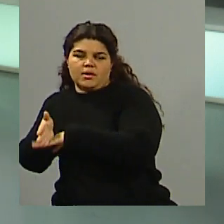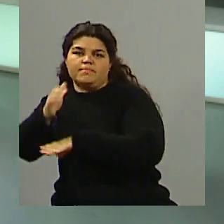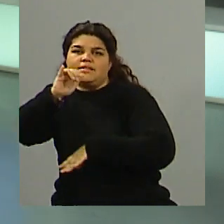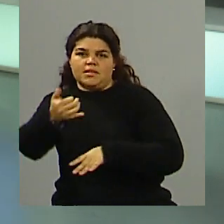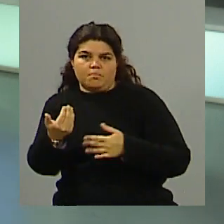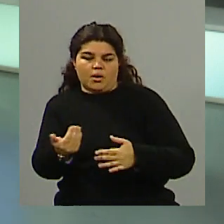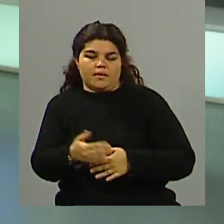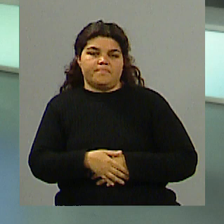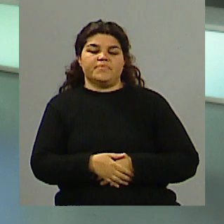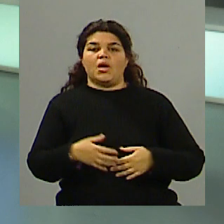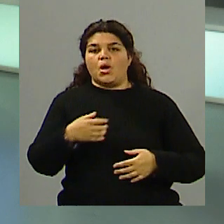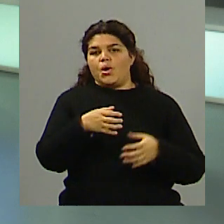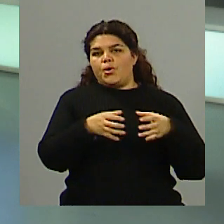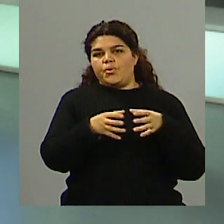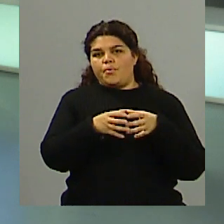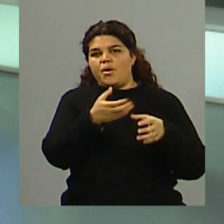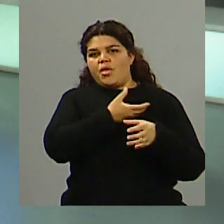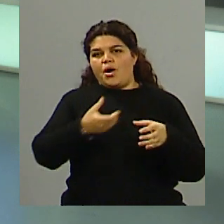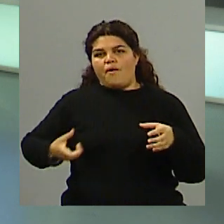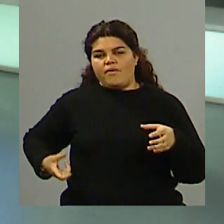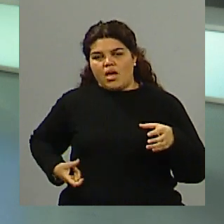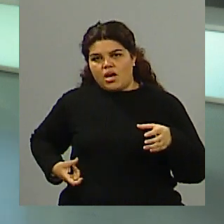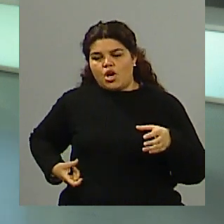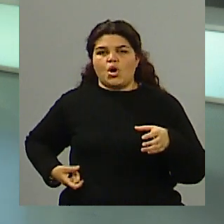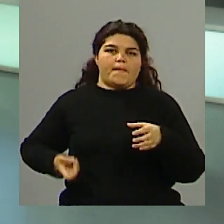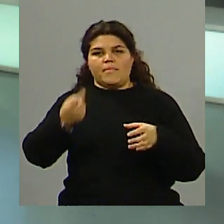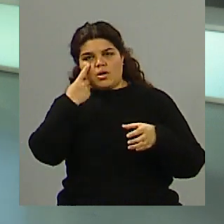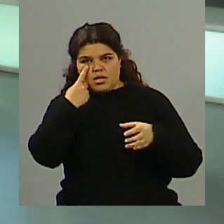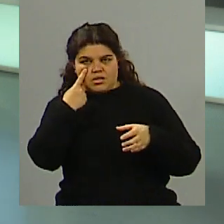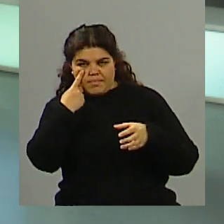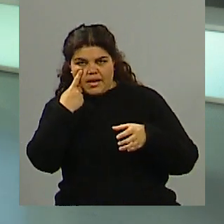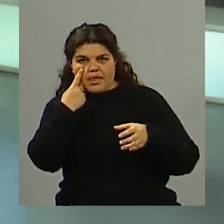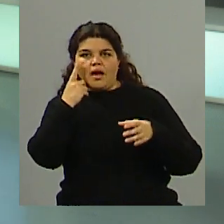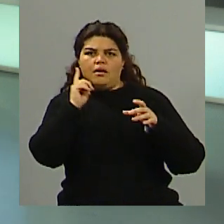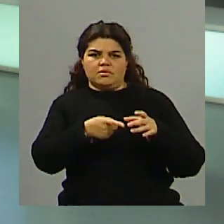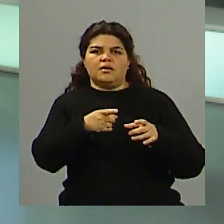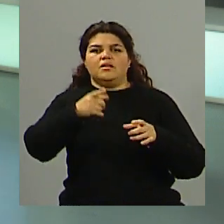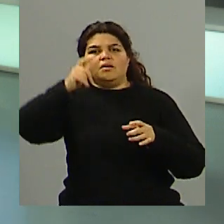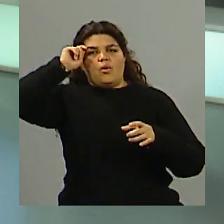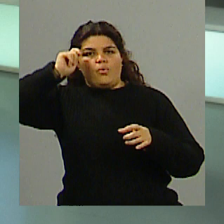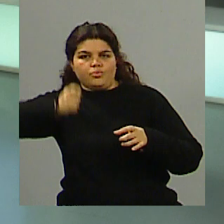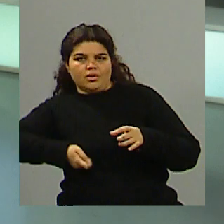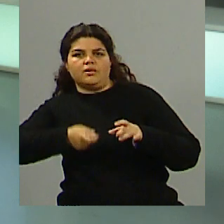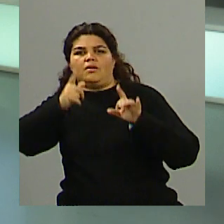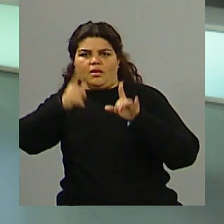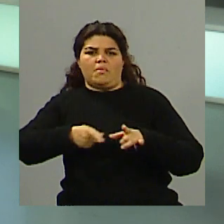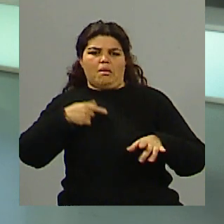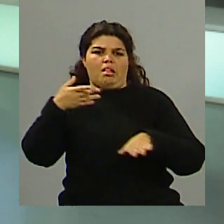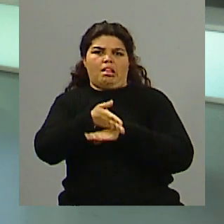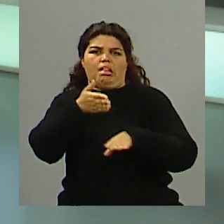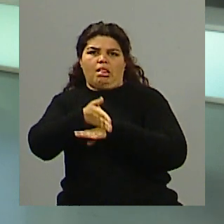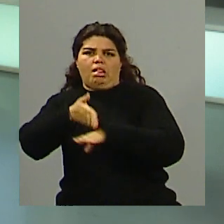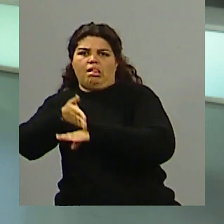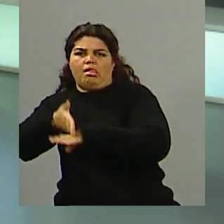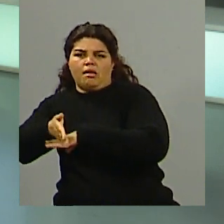son funcionarios de gobiernos, había varios funcionarios de gobiernos, también representantes de los municipios. justicia también. Exacto, de la justicia también, y medios de